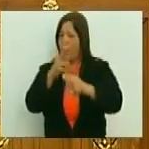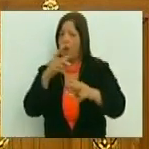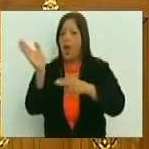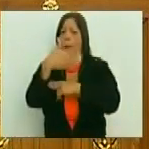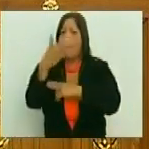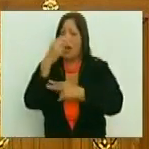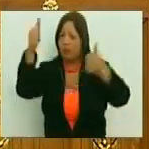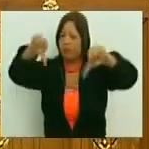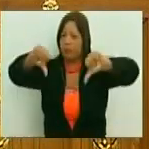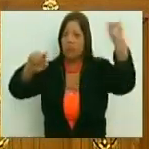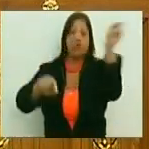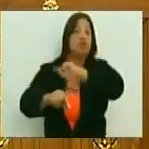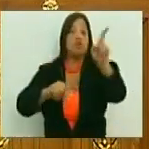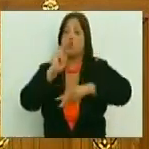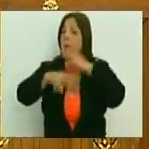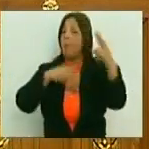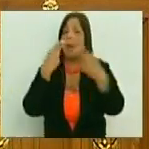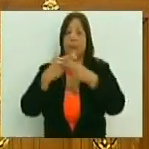símbolos patrios.